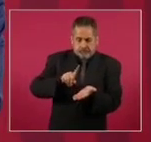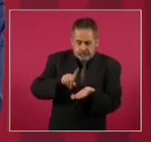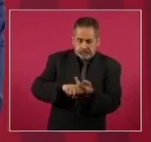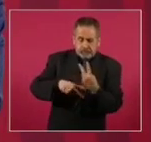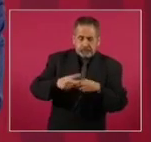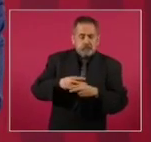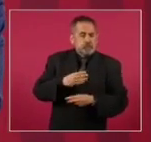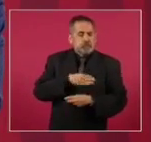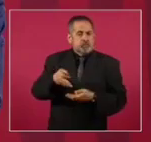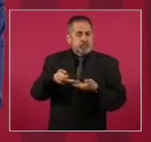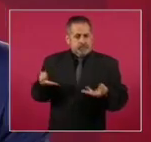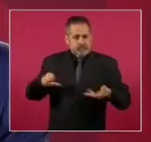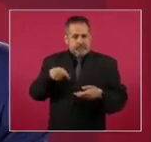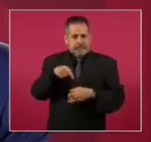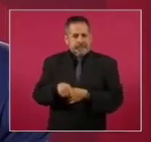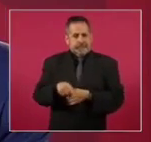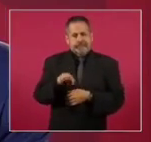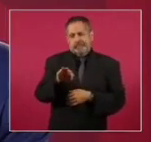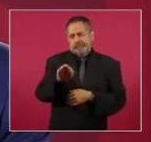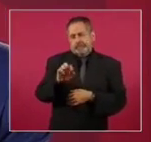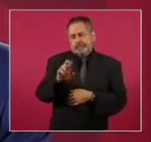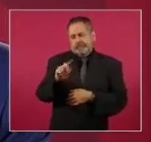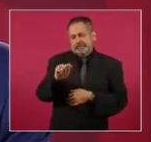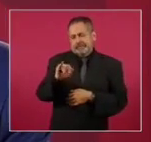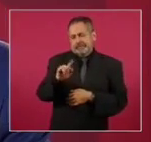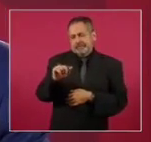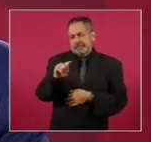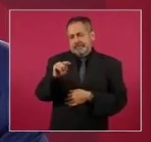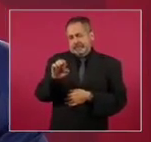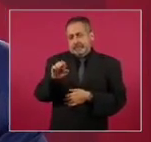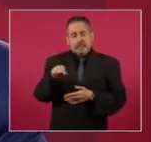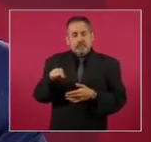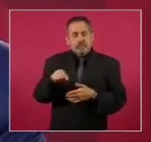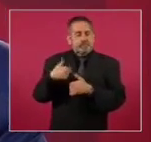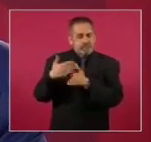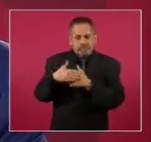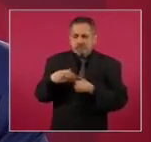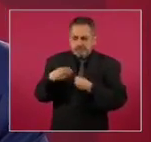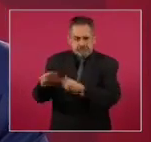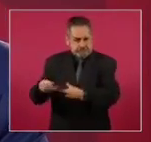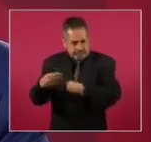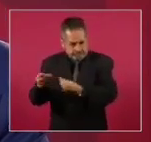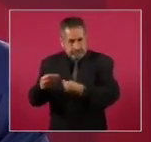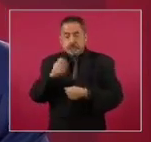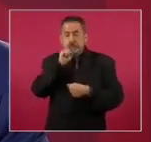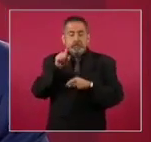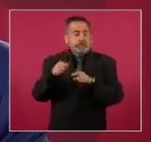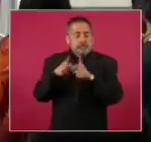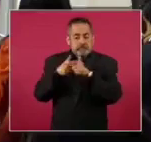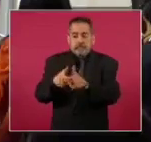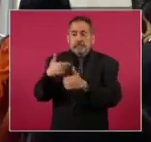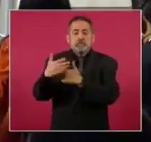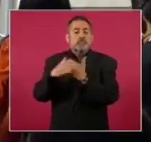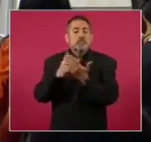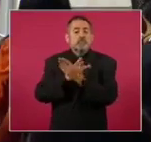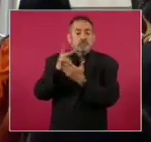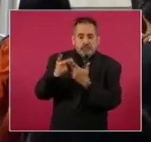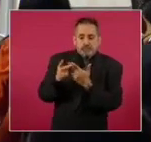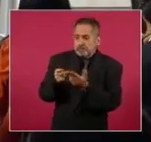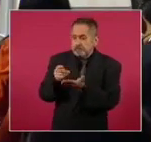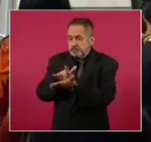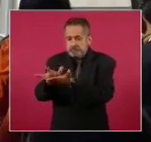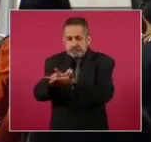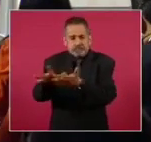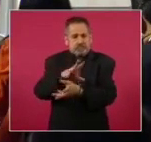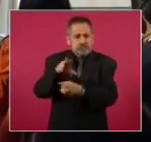que van a continuar todos los programas sociales en